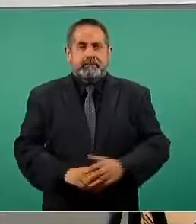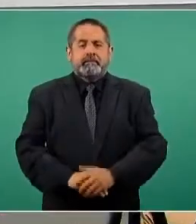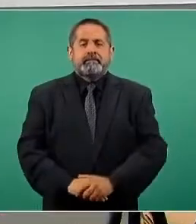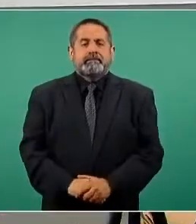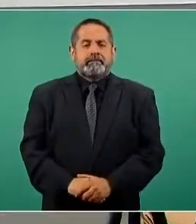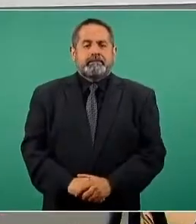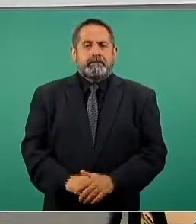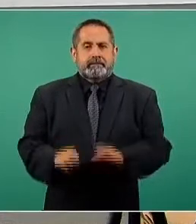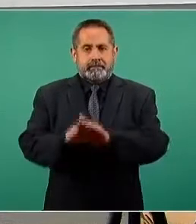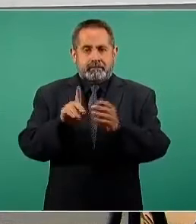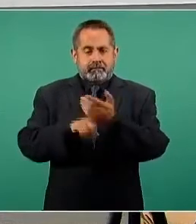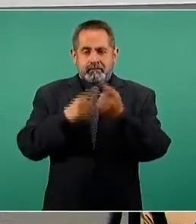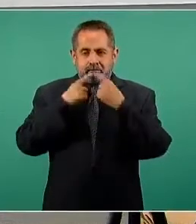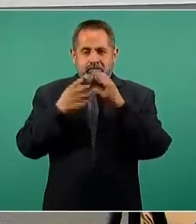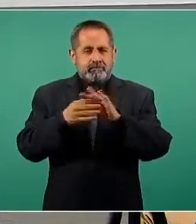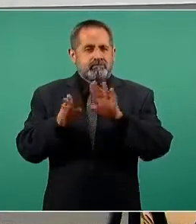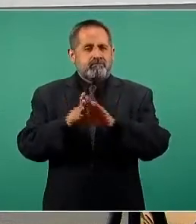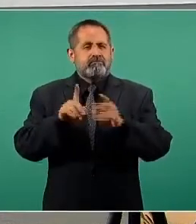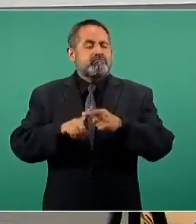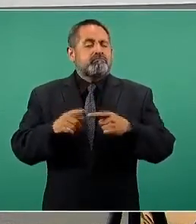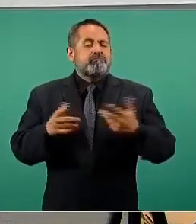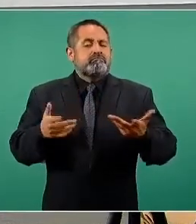¿Y qué cree que hicieron?